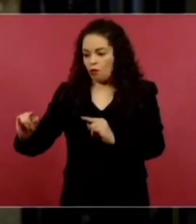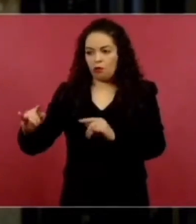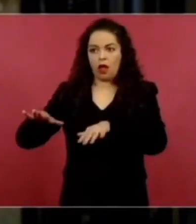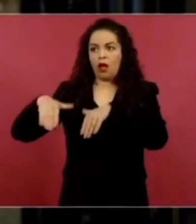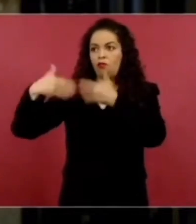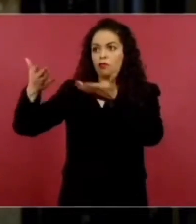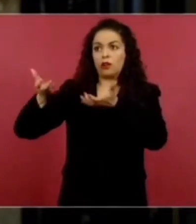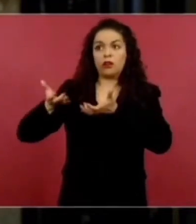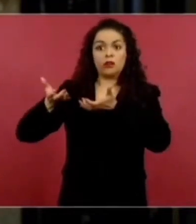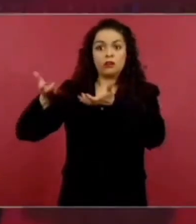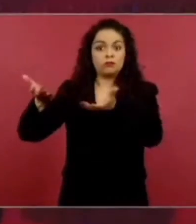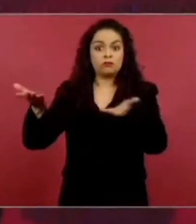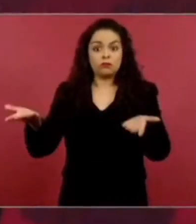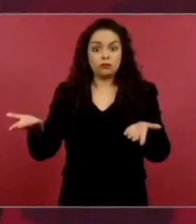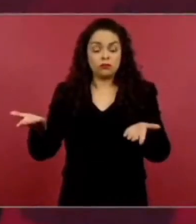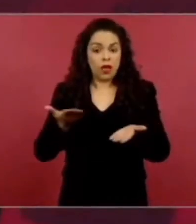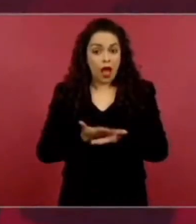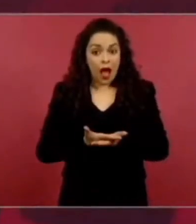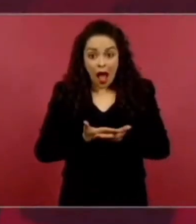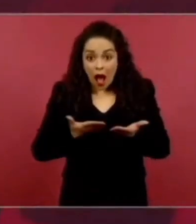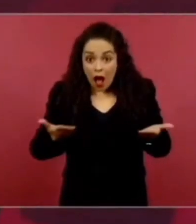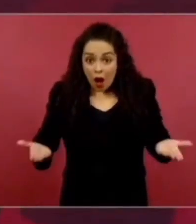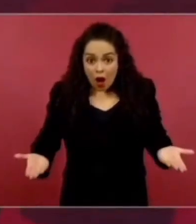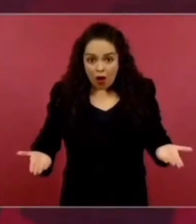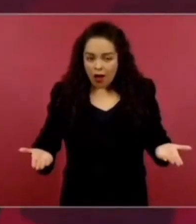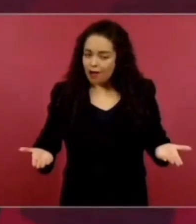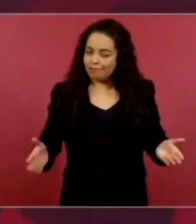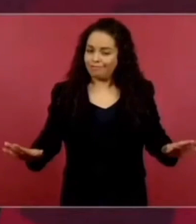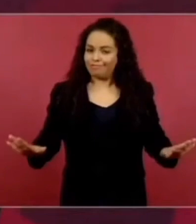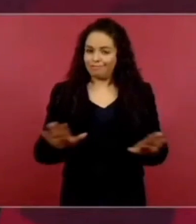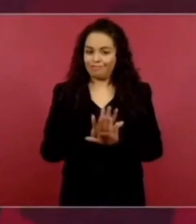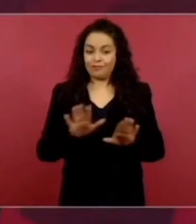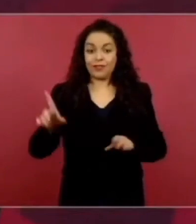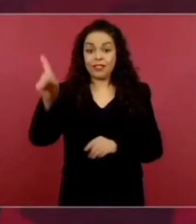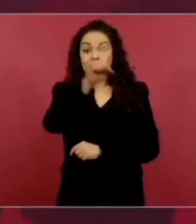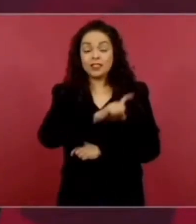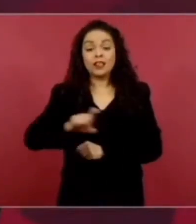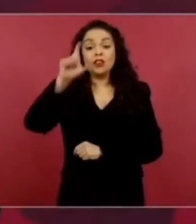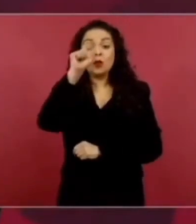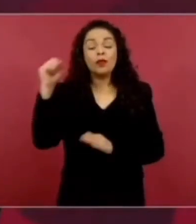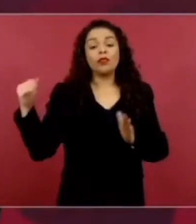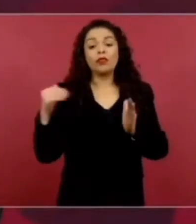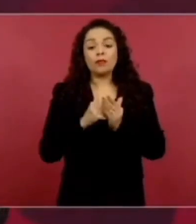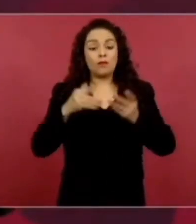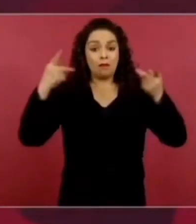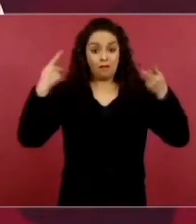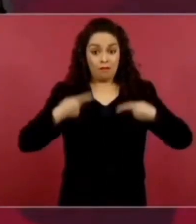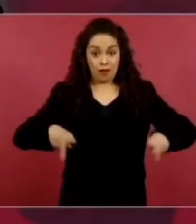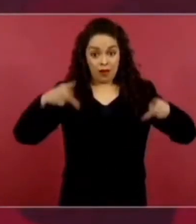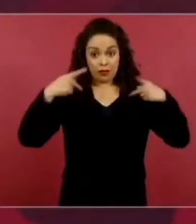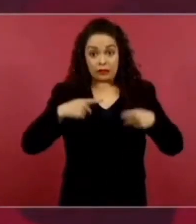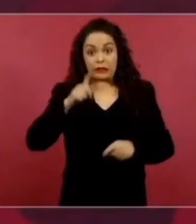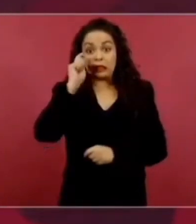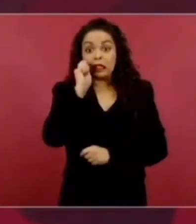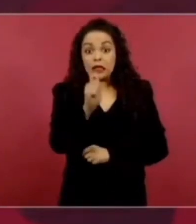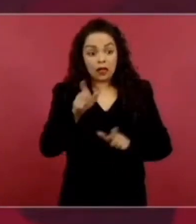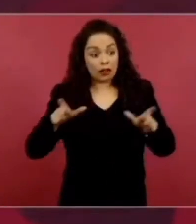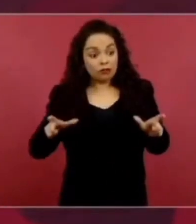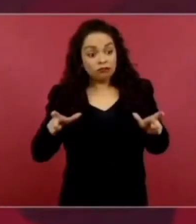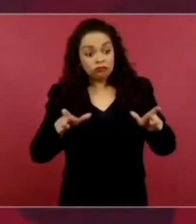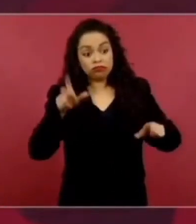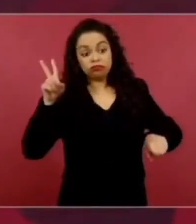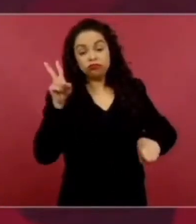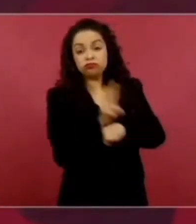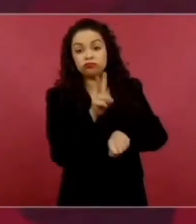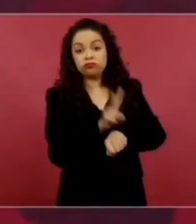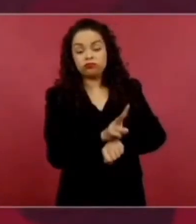no, ya son 120 mil elementos de la Guardia Nacional y no están